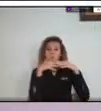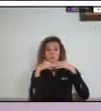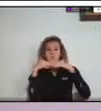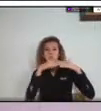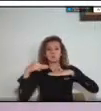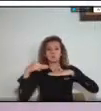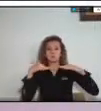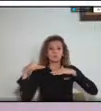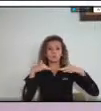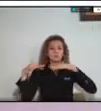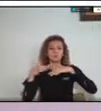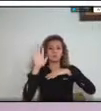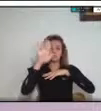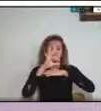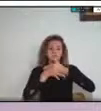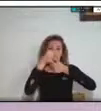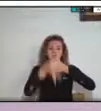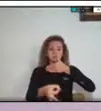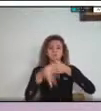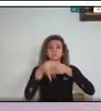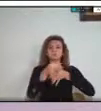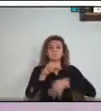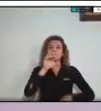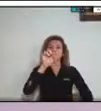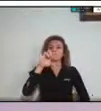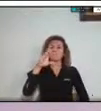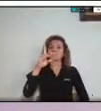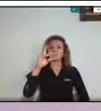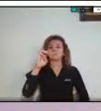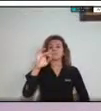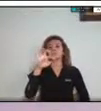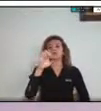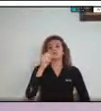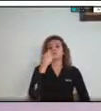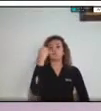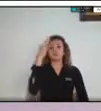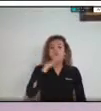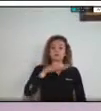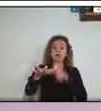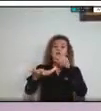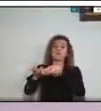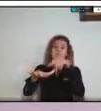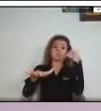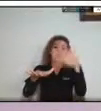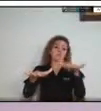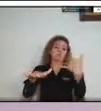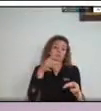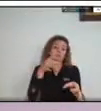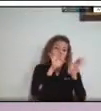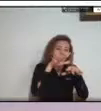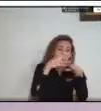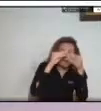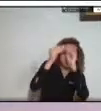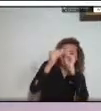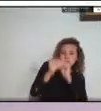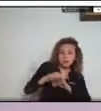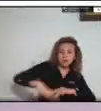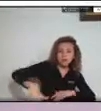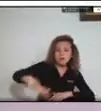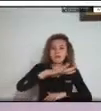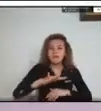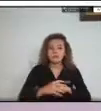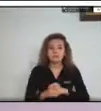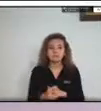destacó la importancia del análisis de patrones morfodinámicos con fotogeología del Piedemonte Llanero. Por parte del Servicio